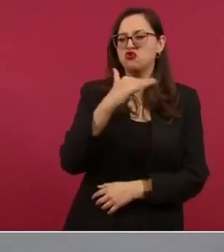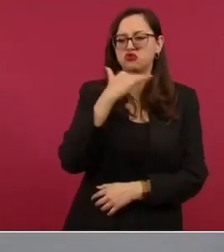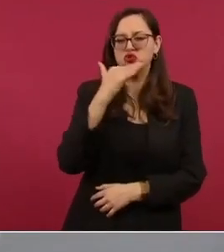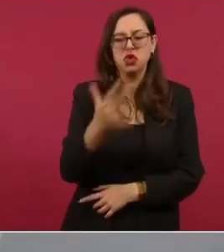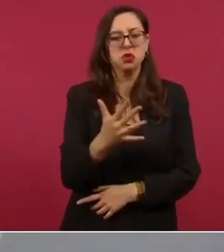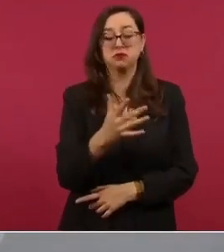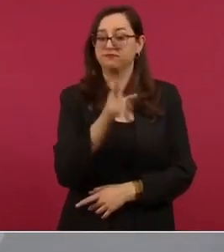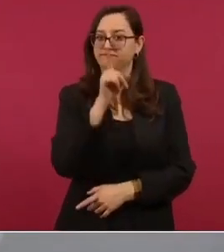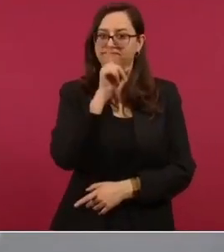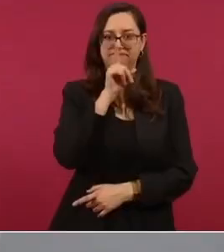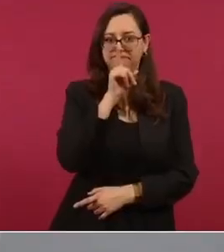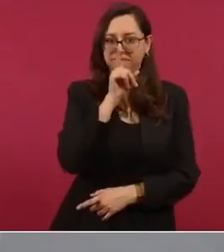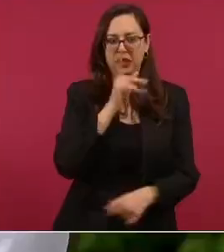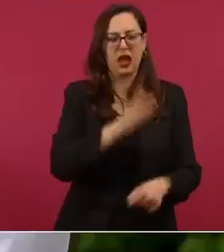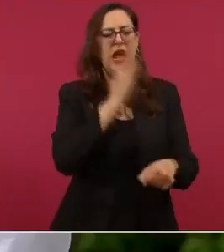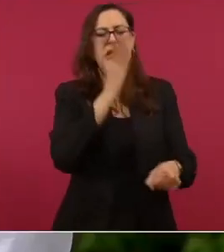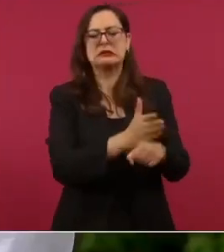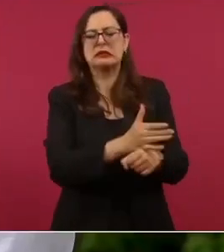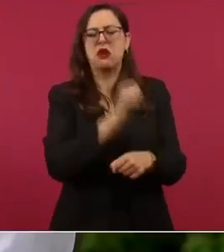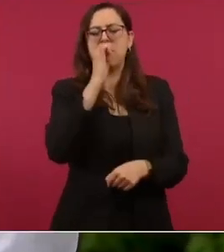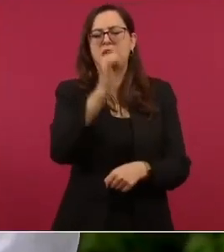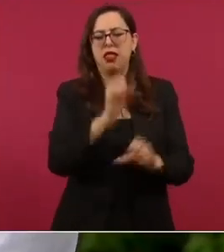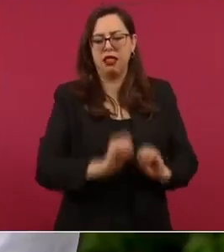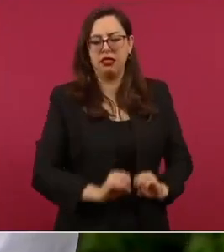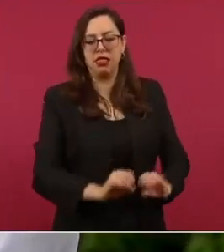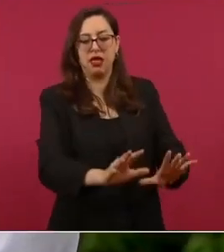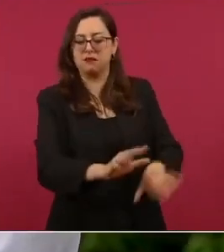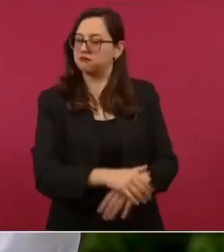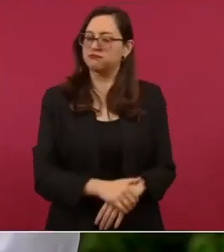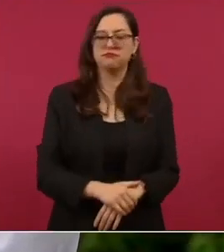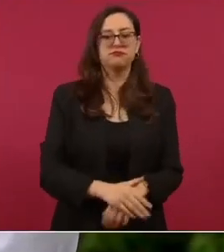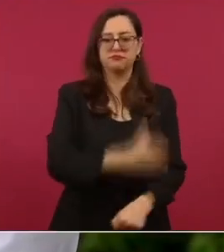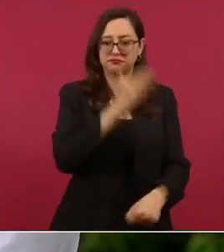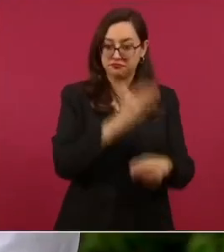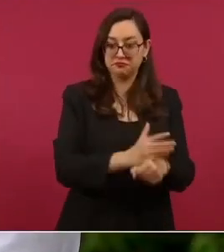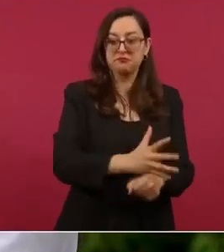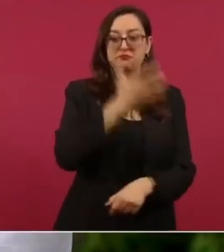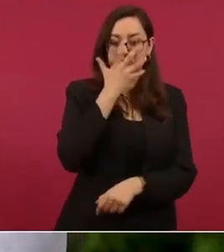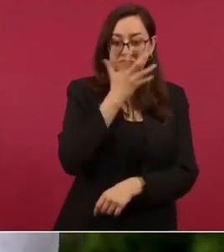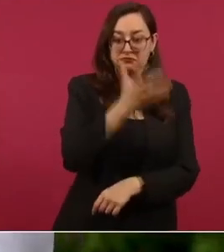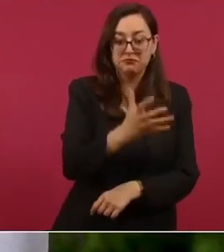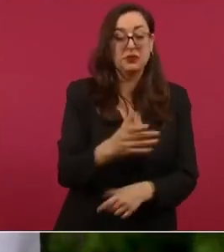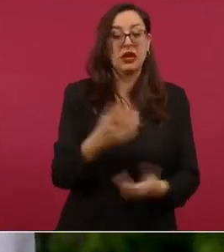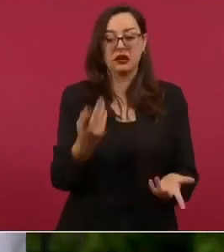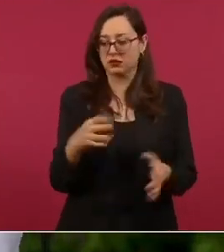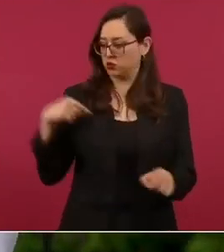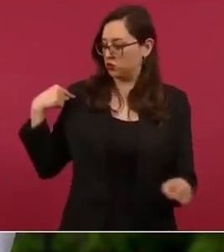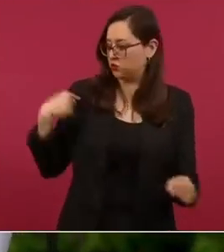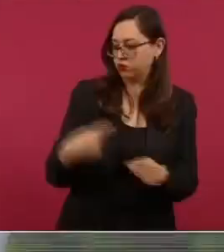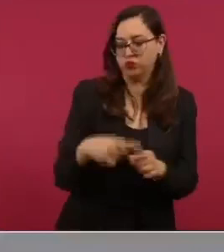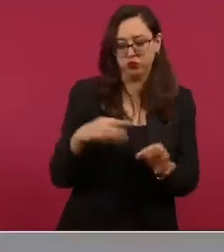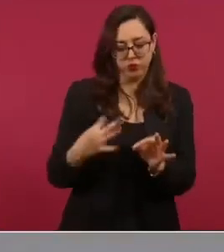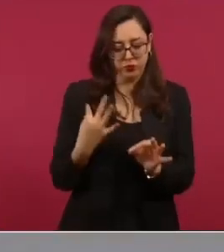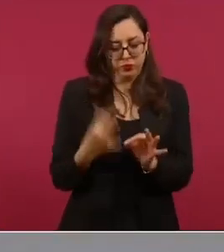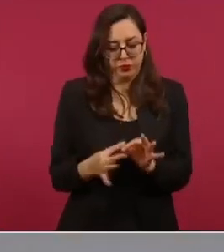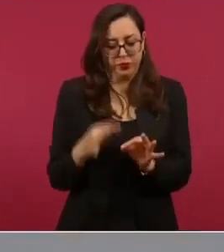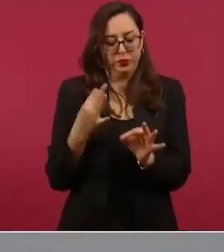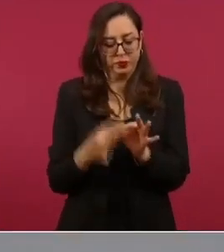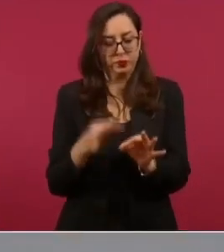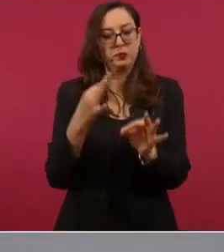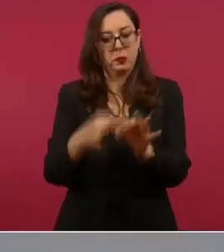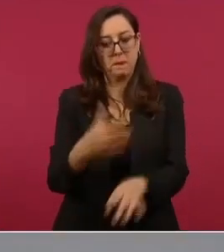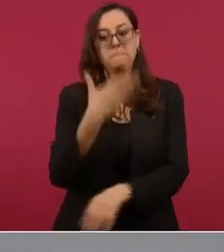todo lo cual nos está dando buenos resultados desde que llegamos al gobierno hasta el día de hoy